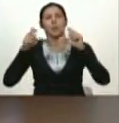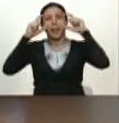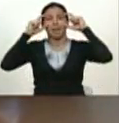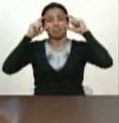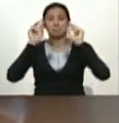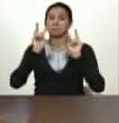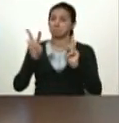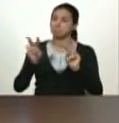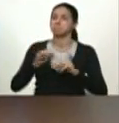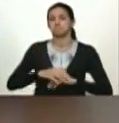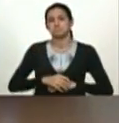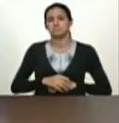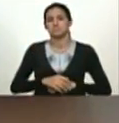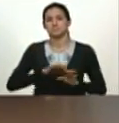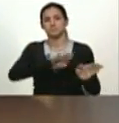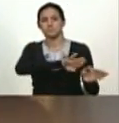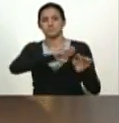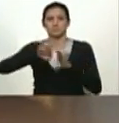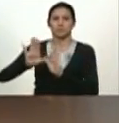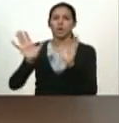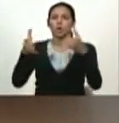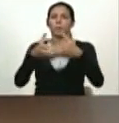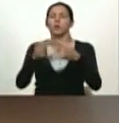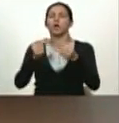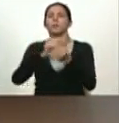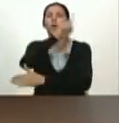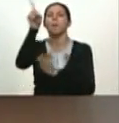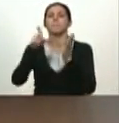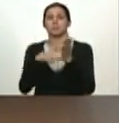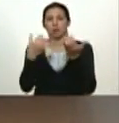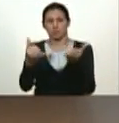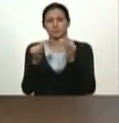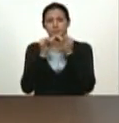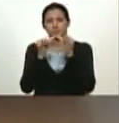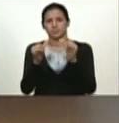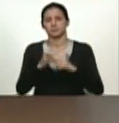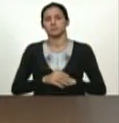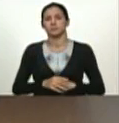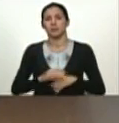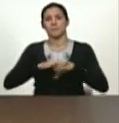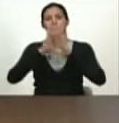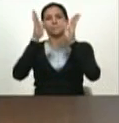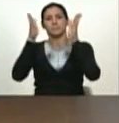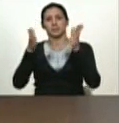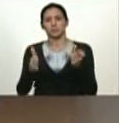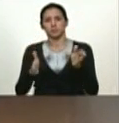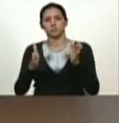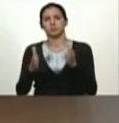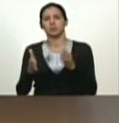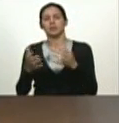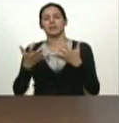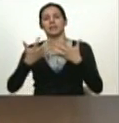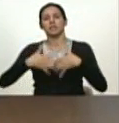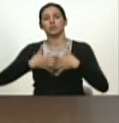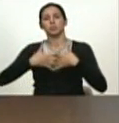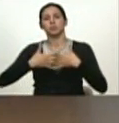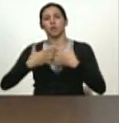igualmente paso a anunciar el equipo económico completo ministro de industria y comercia